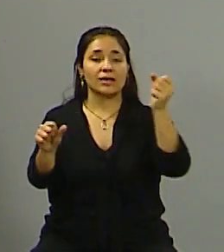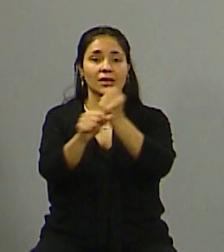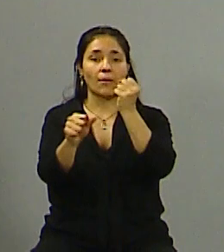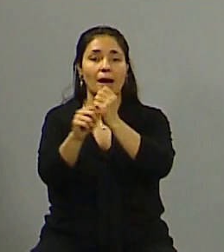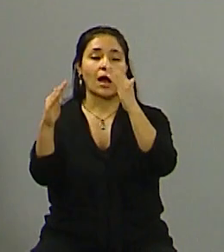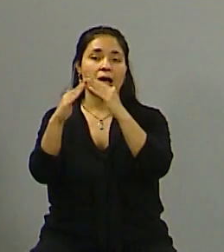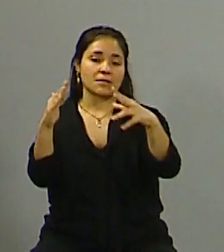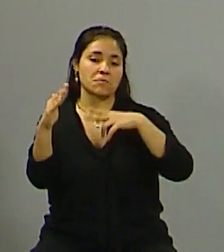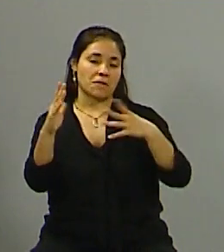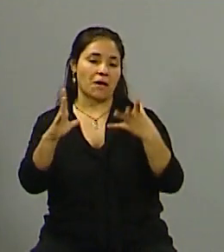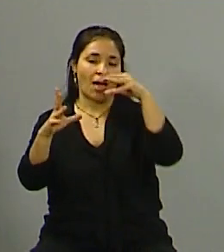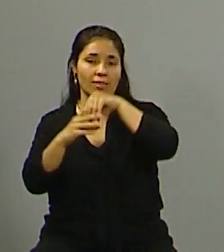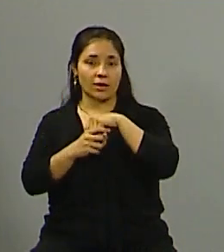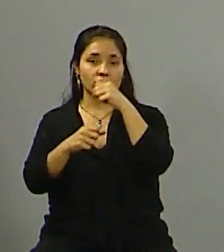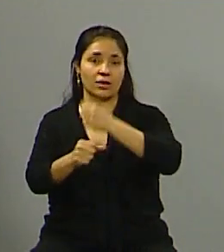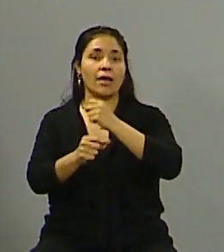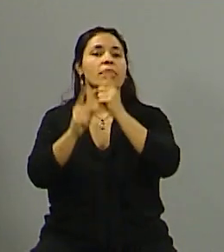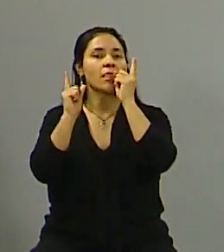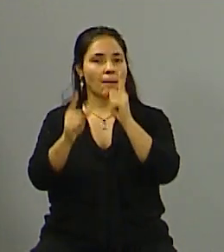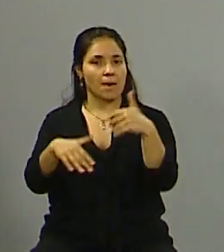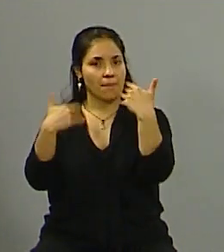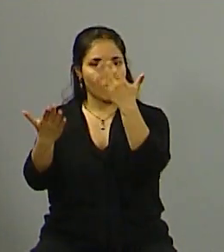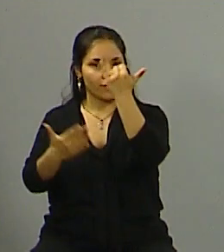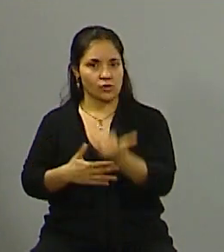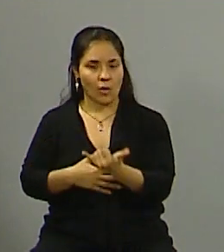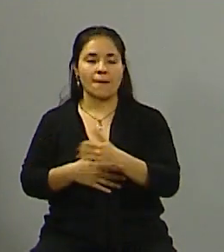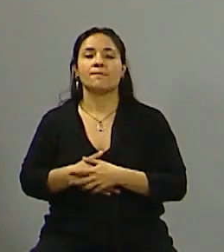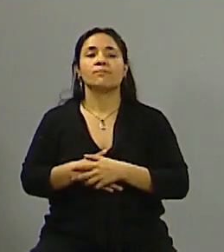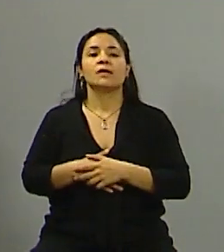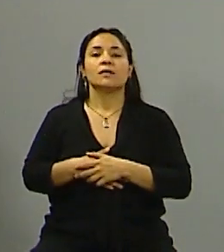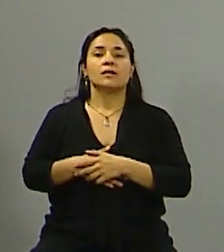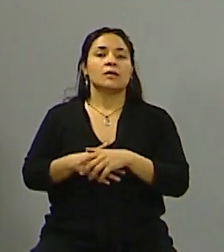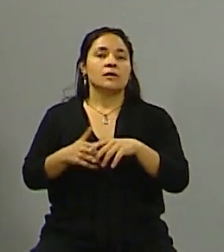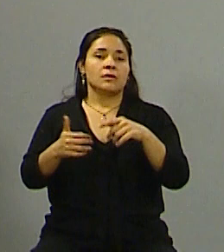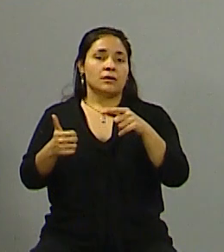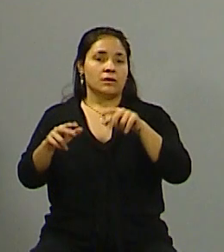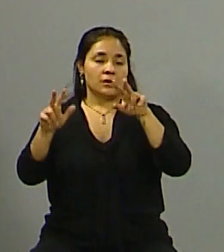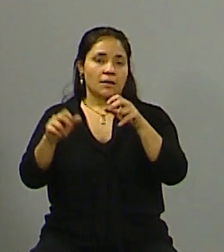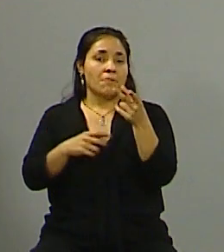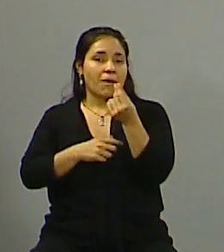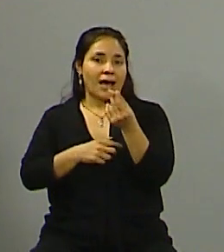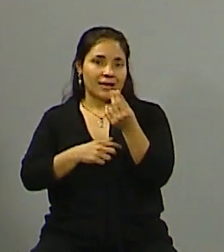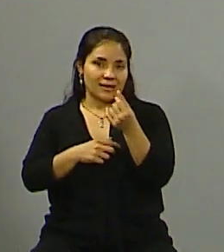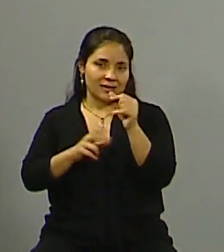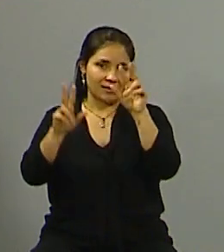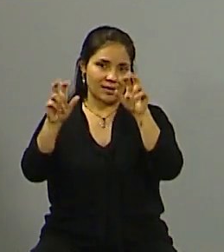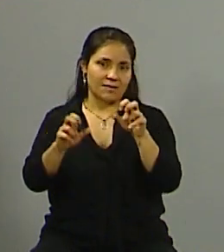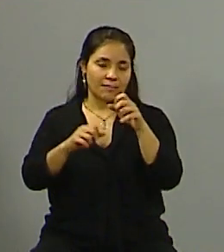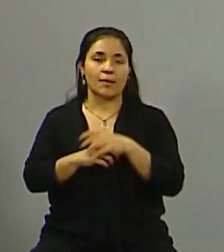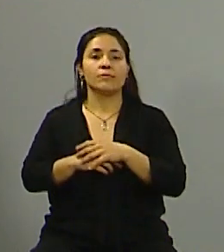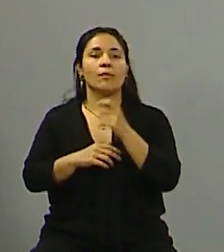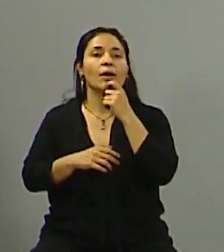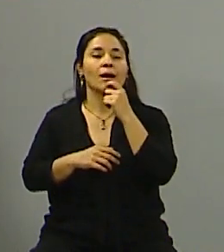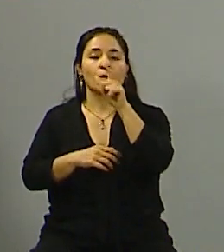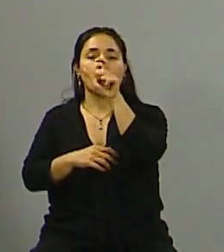también van a estar incluidos en este beneficio en términos de plata para que entendamos cada